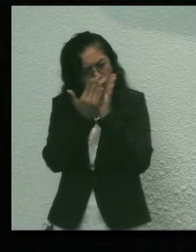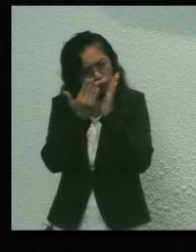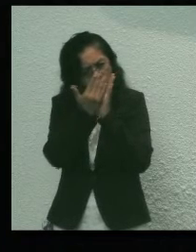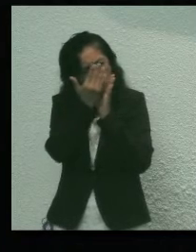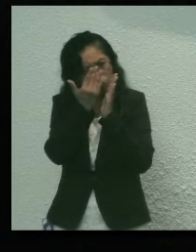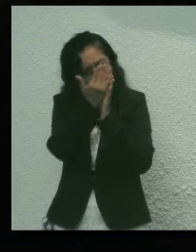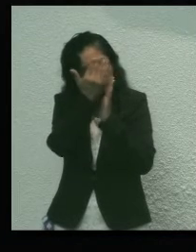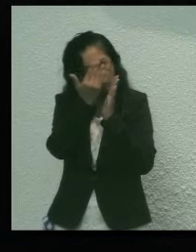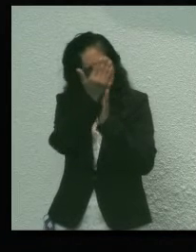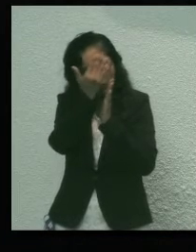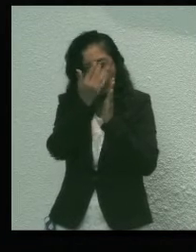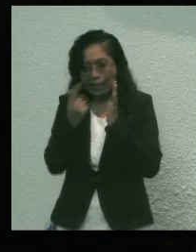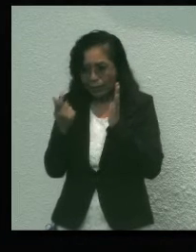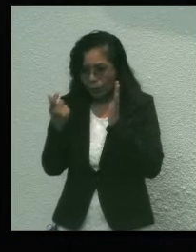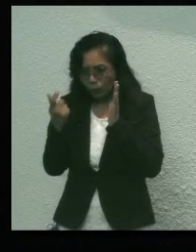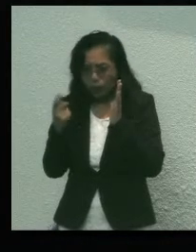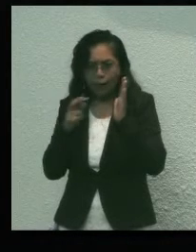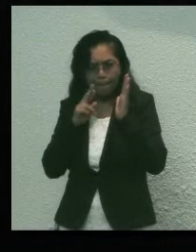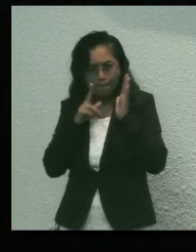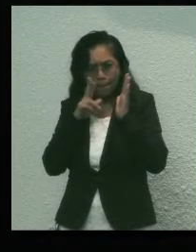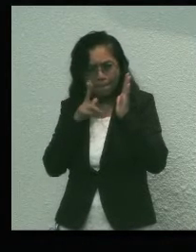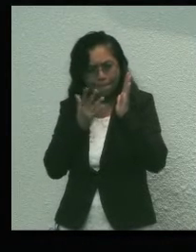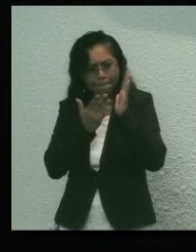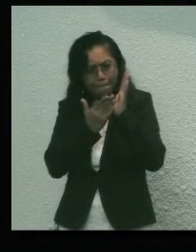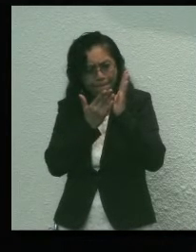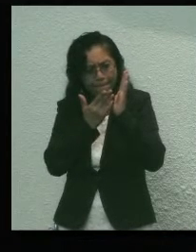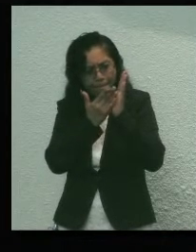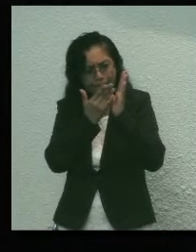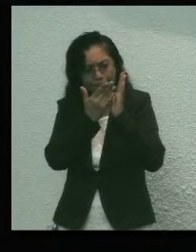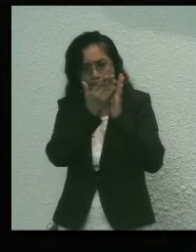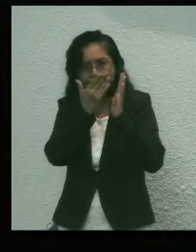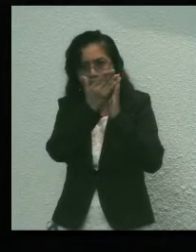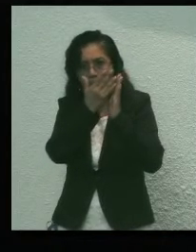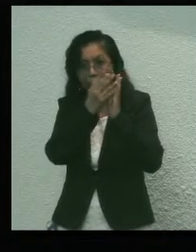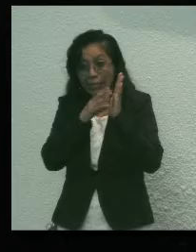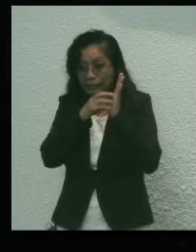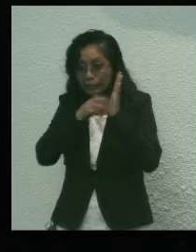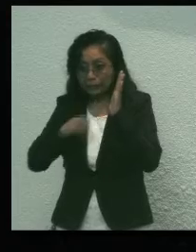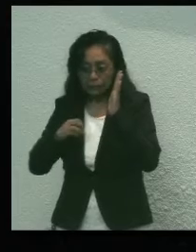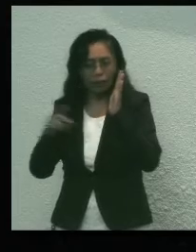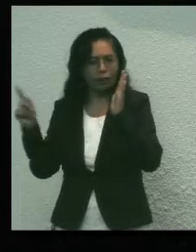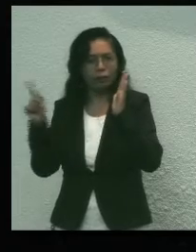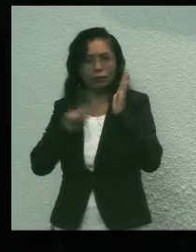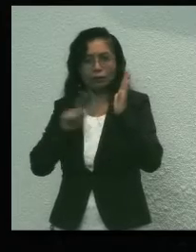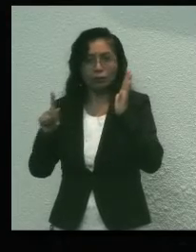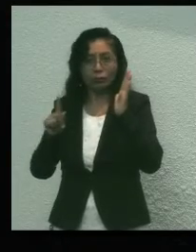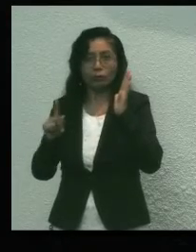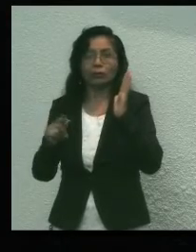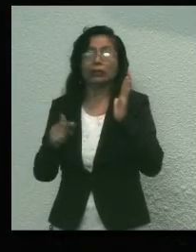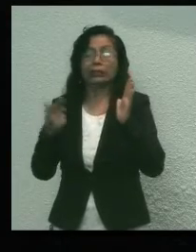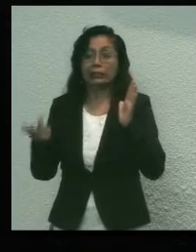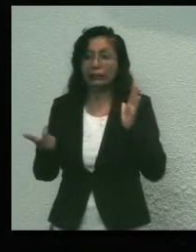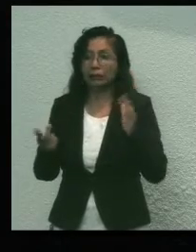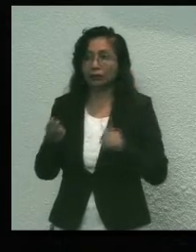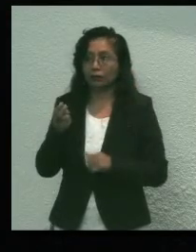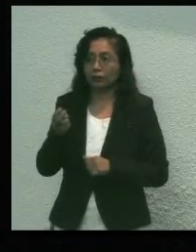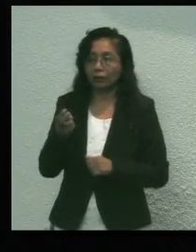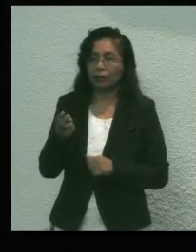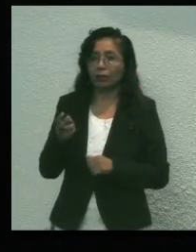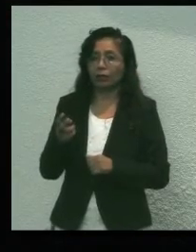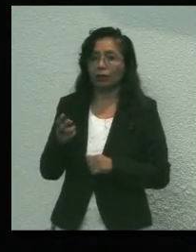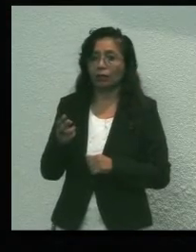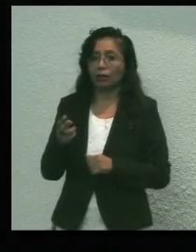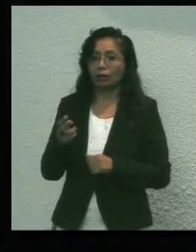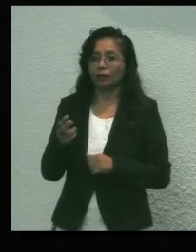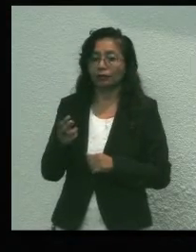sanando sus finanzas, sin nuevas deudas y a pesar, a pesar de los recortes